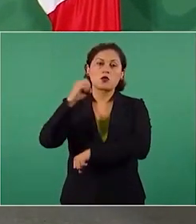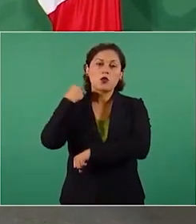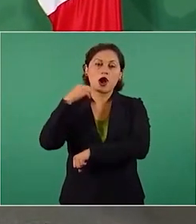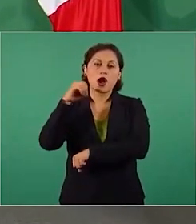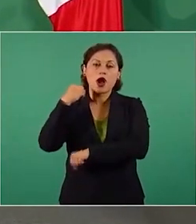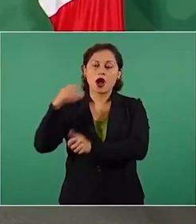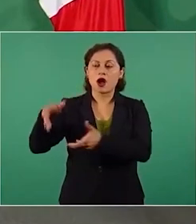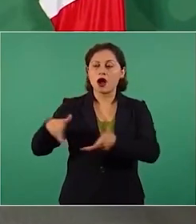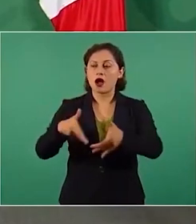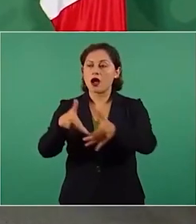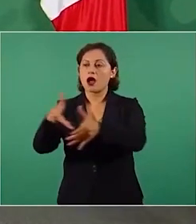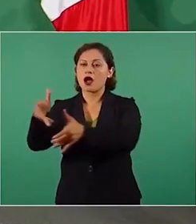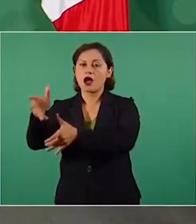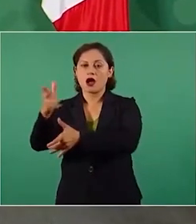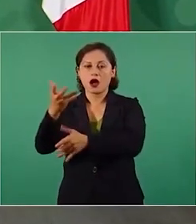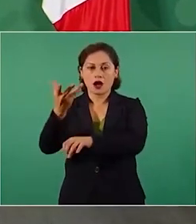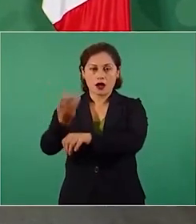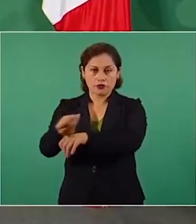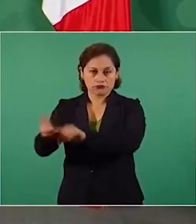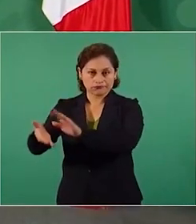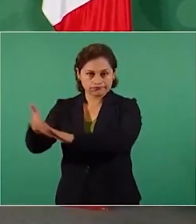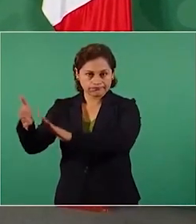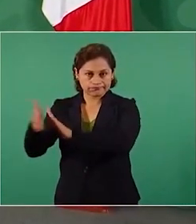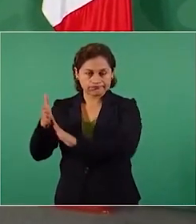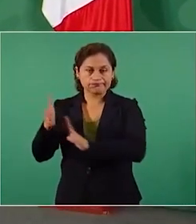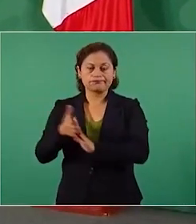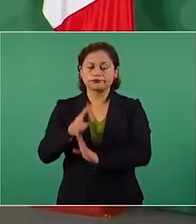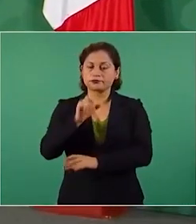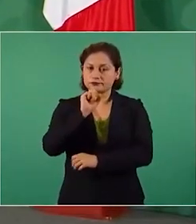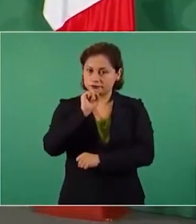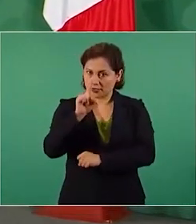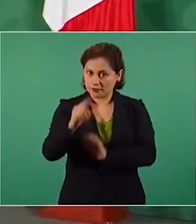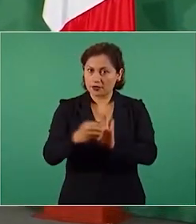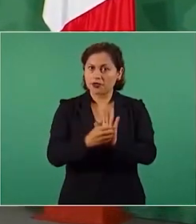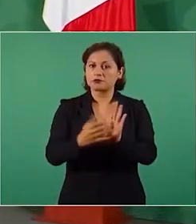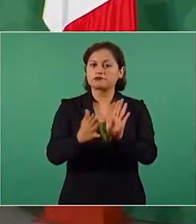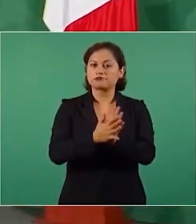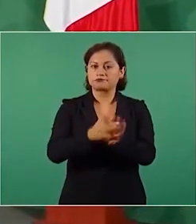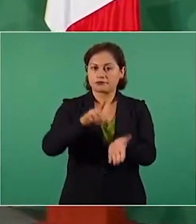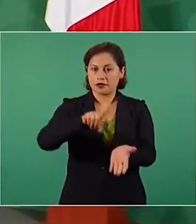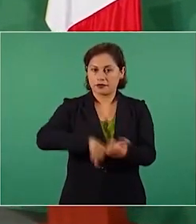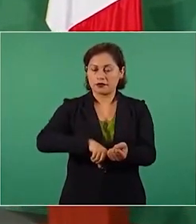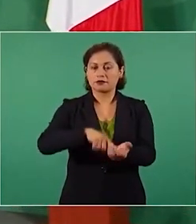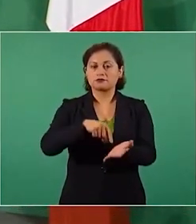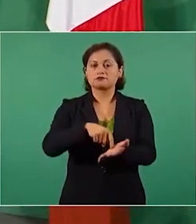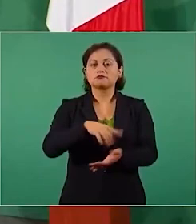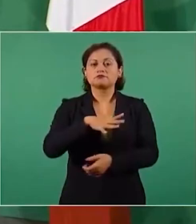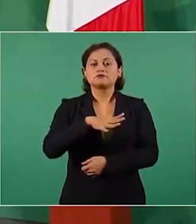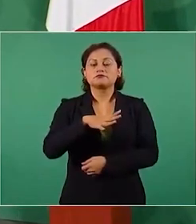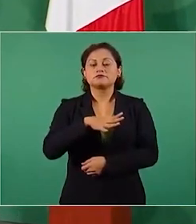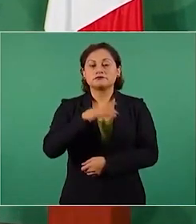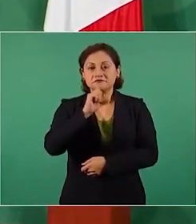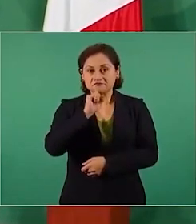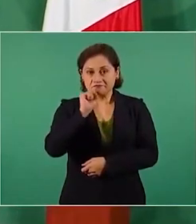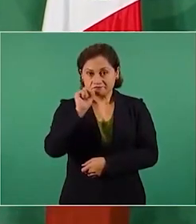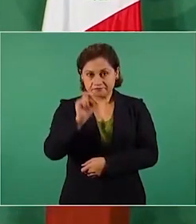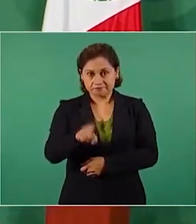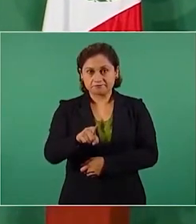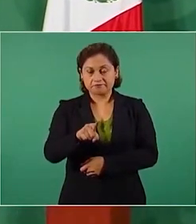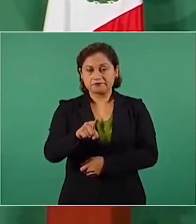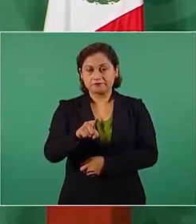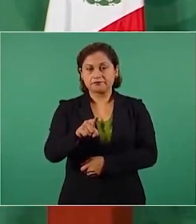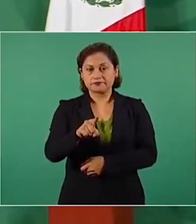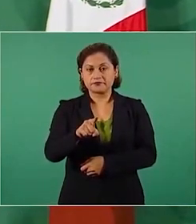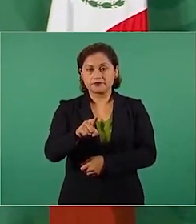Desde luego se considera el presupuesto para terminar